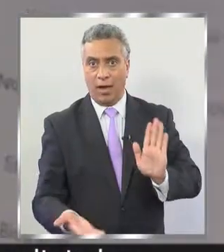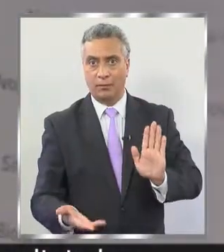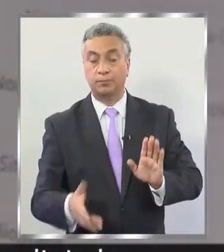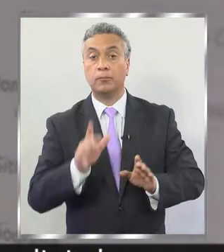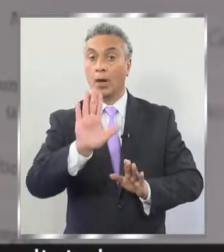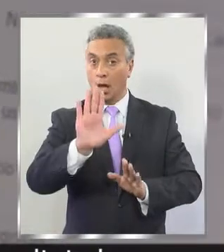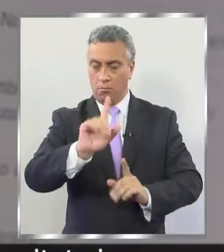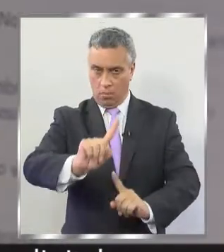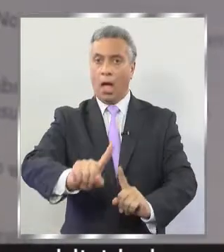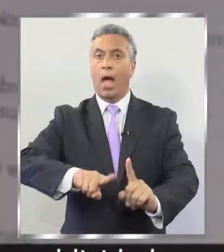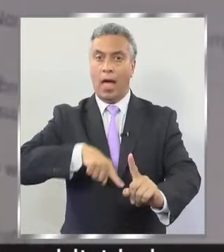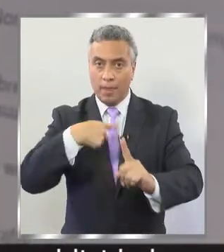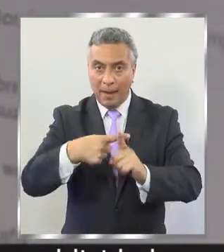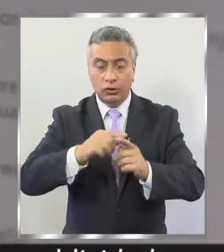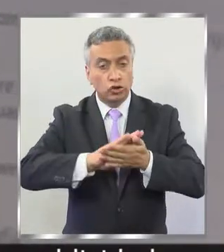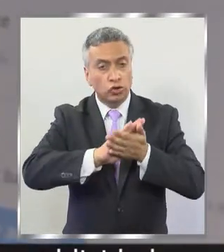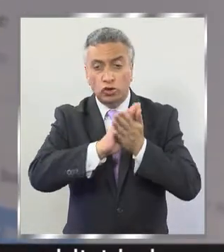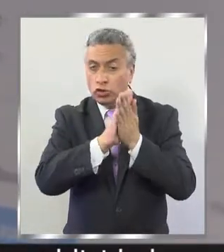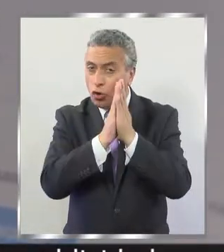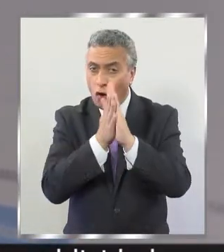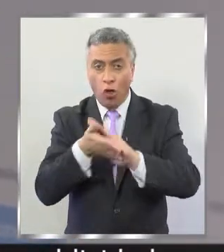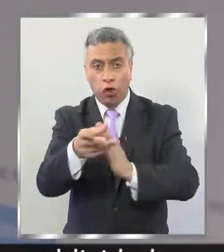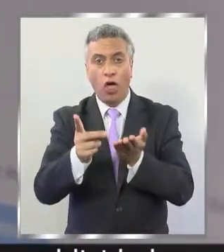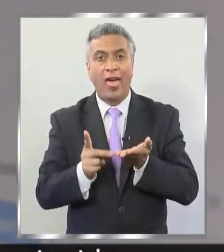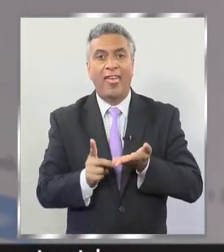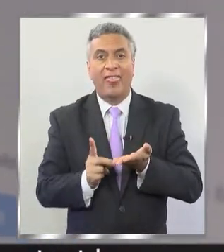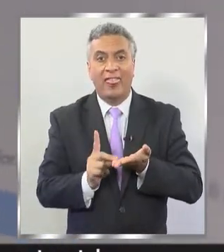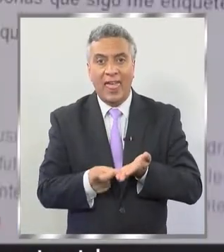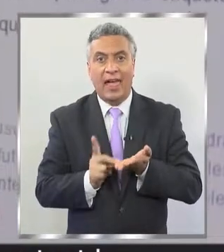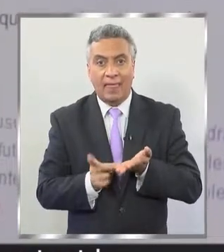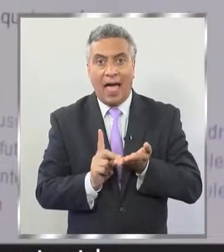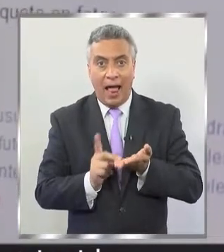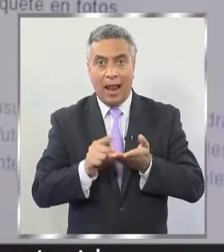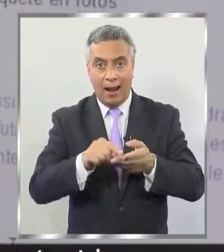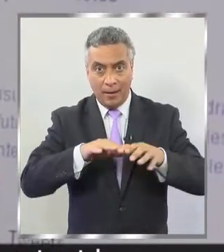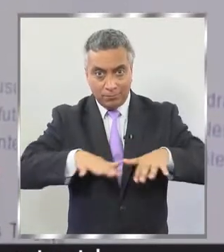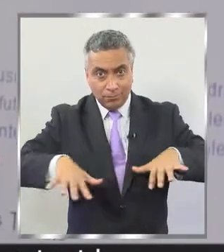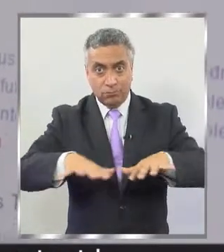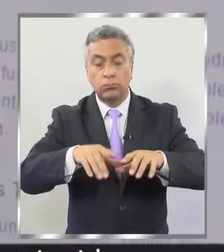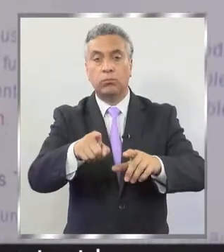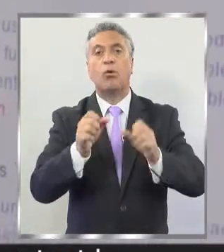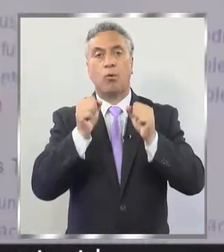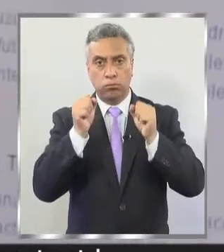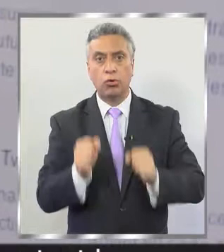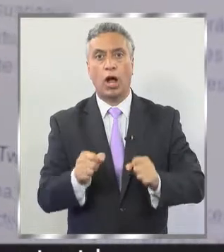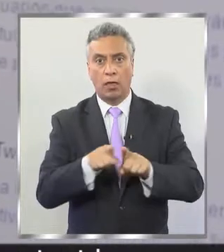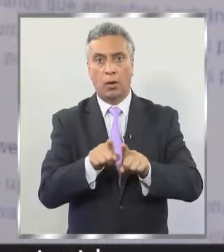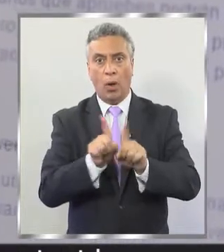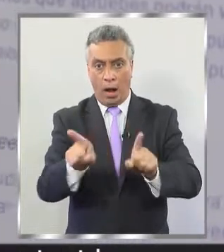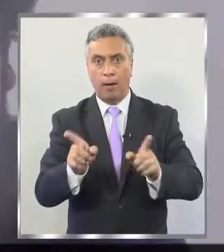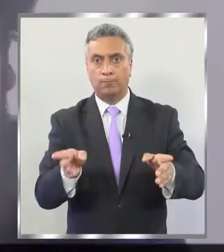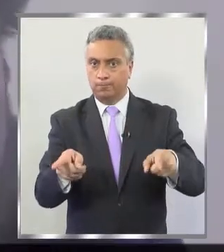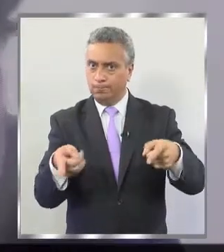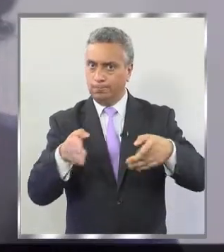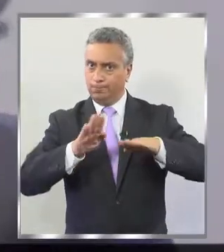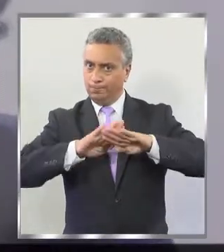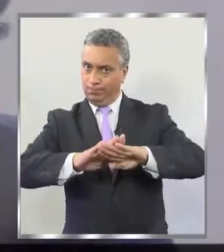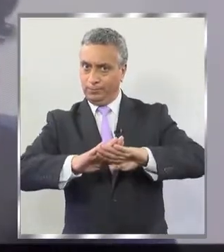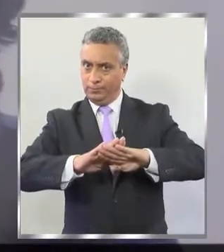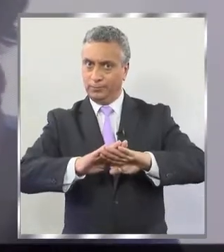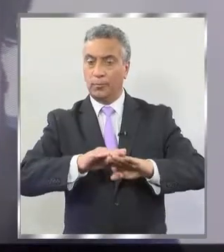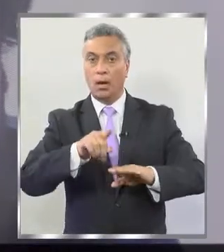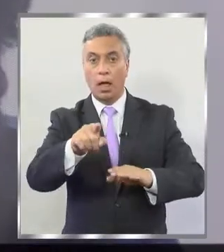plataformas digitales entregan una opción para que la publicidad de su contenido pueda ser restringida. En las redes